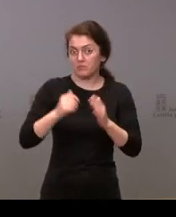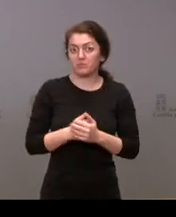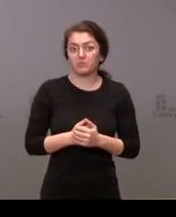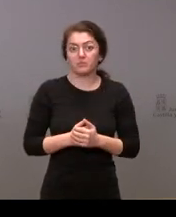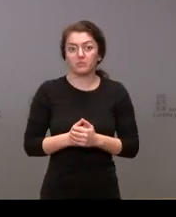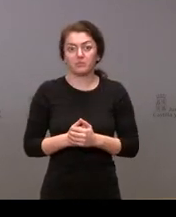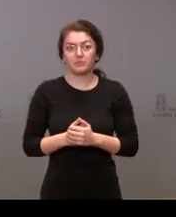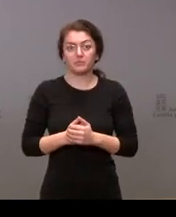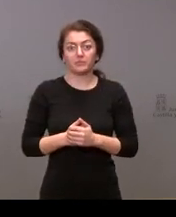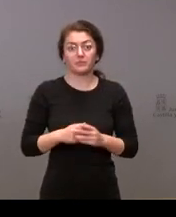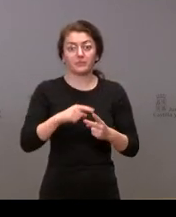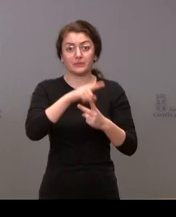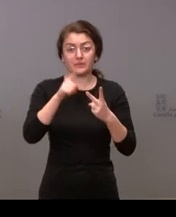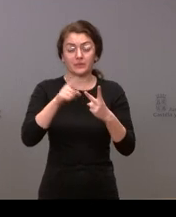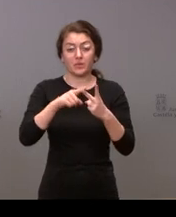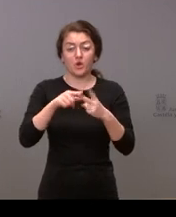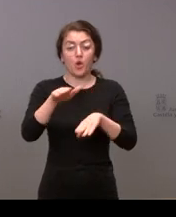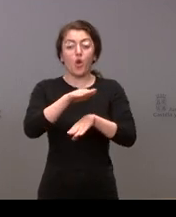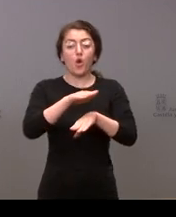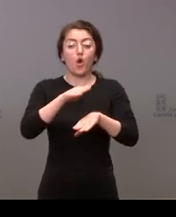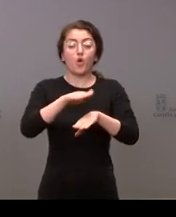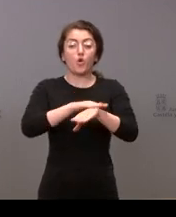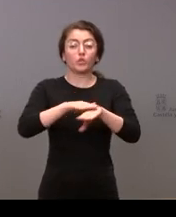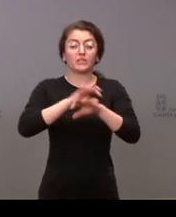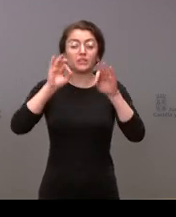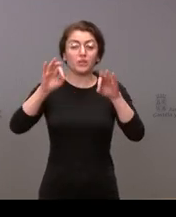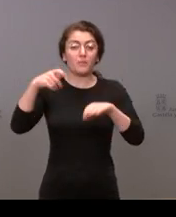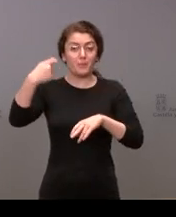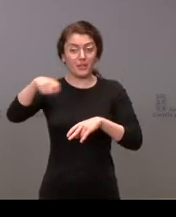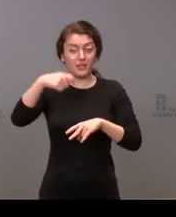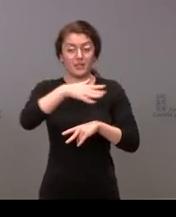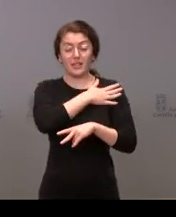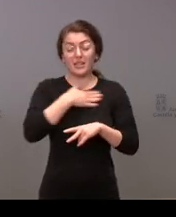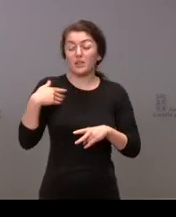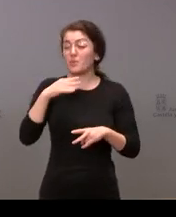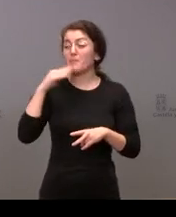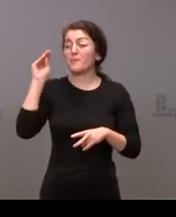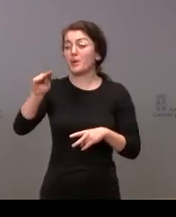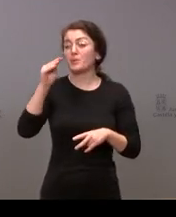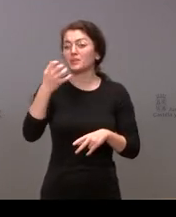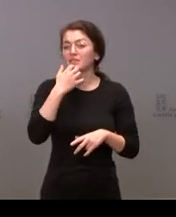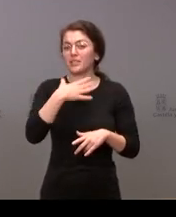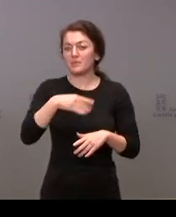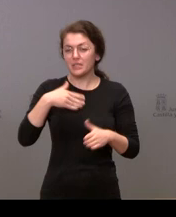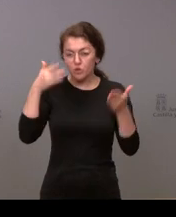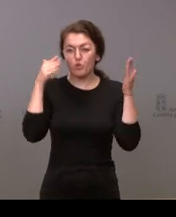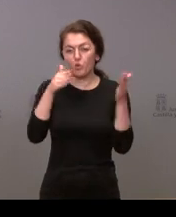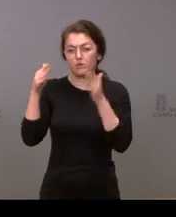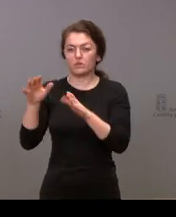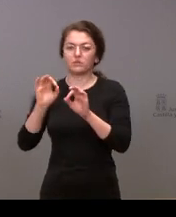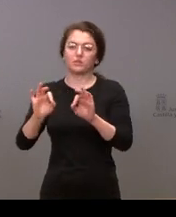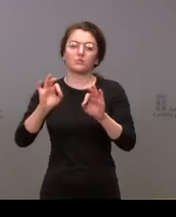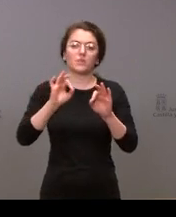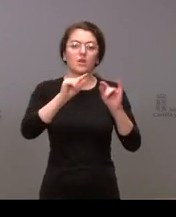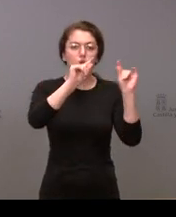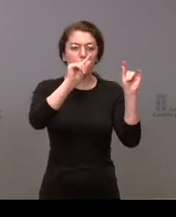al consejero de presidencia quería pedirle si podría concretar el número de localidades de la